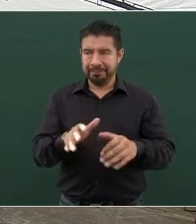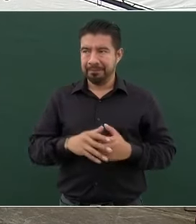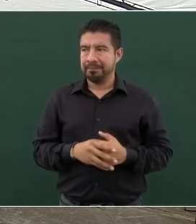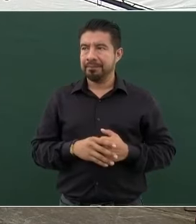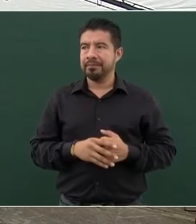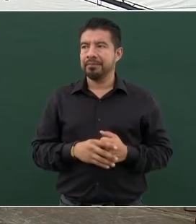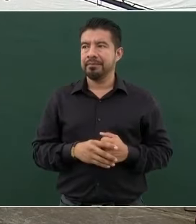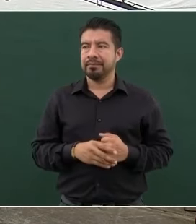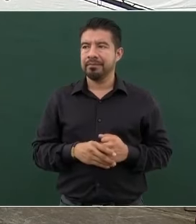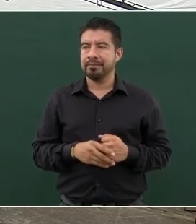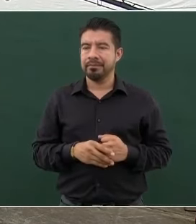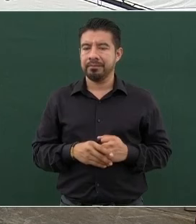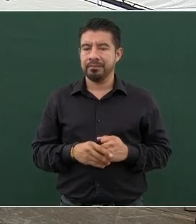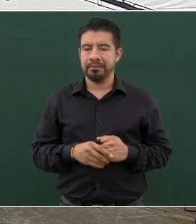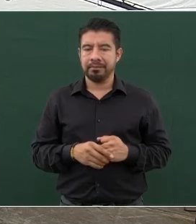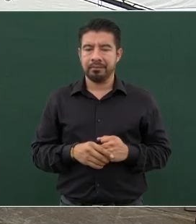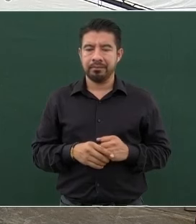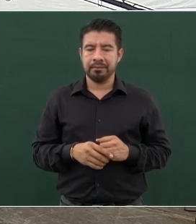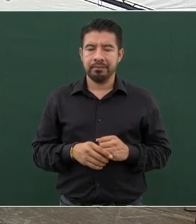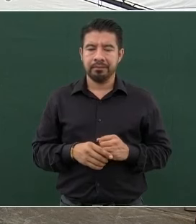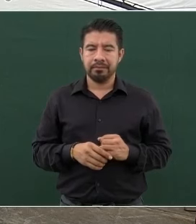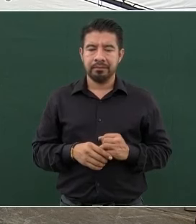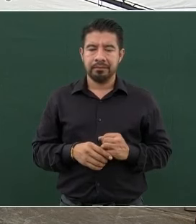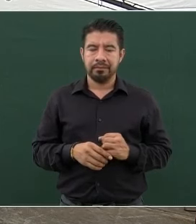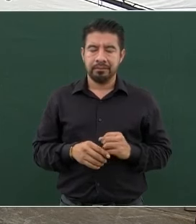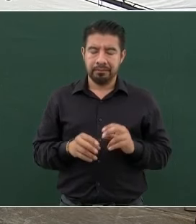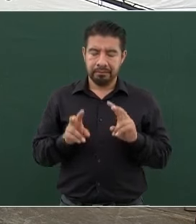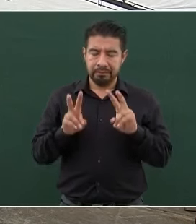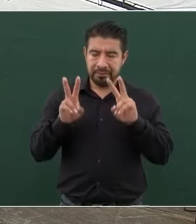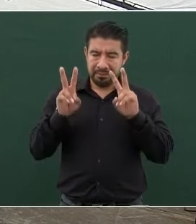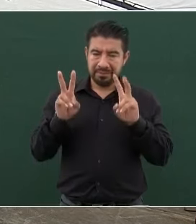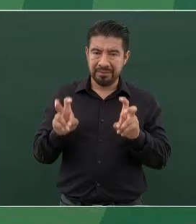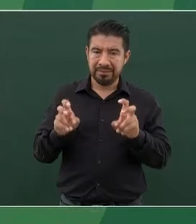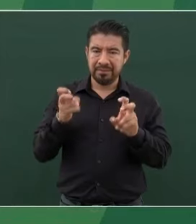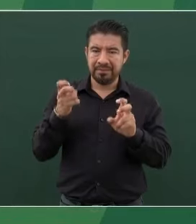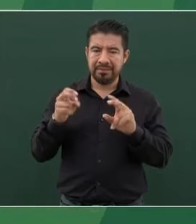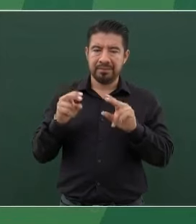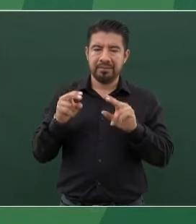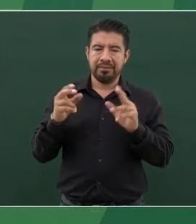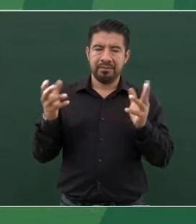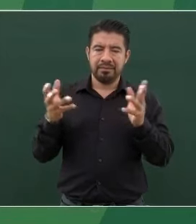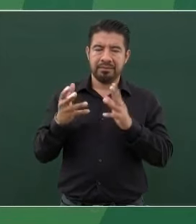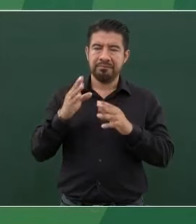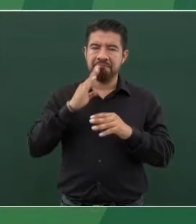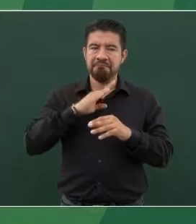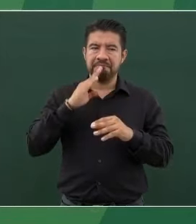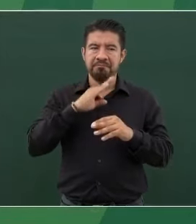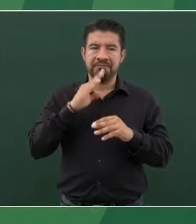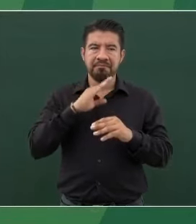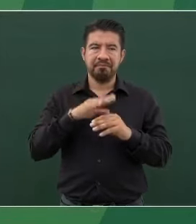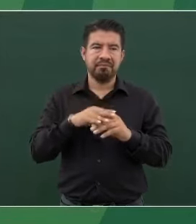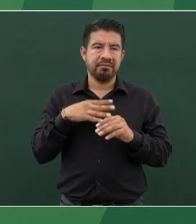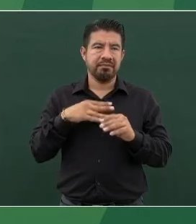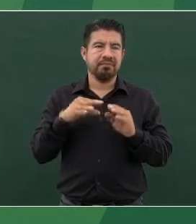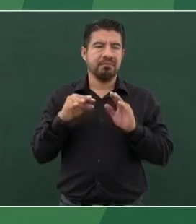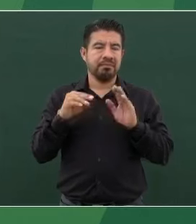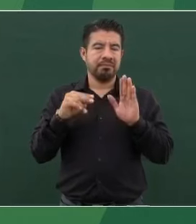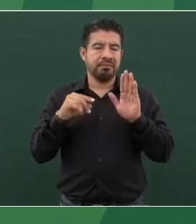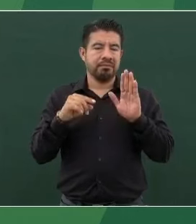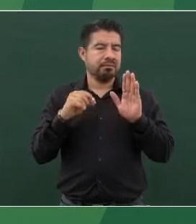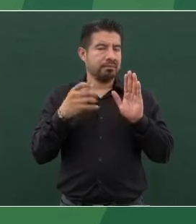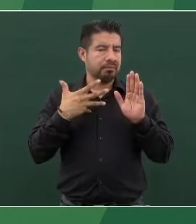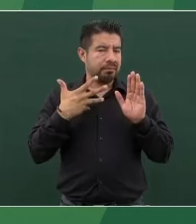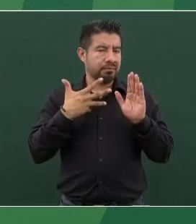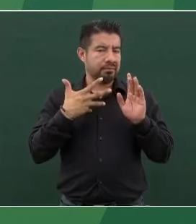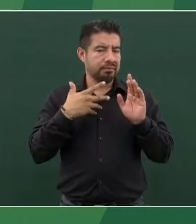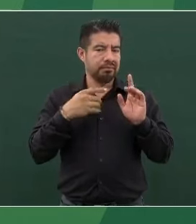Muchos de estos delitos tienen cifra negra, esto tiene que ver con delitos